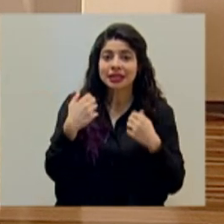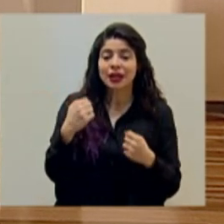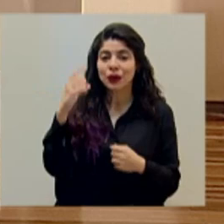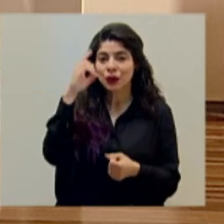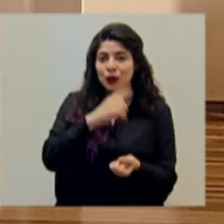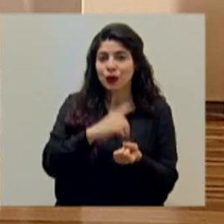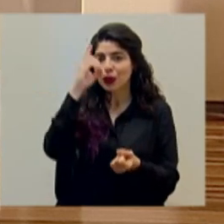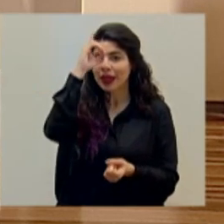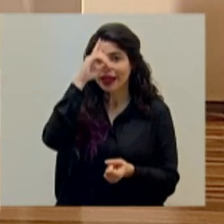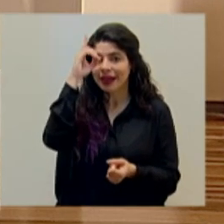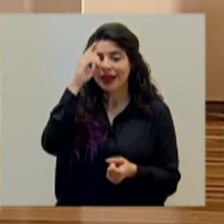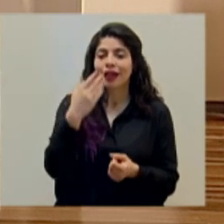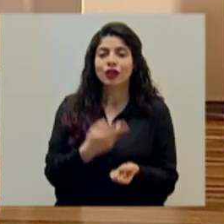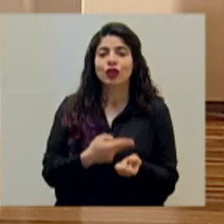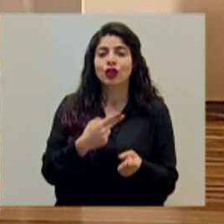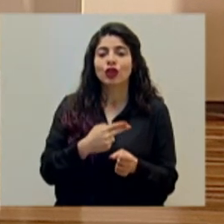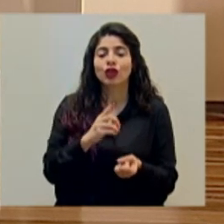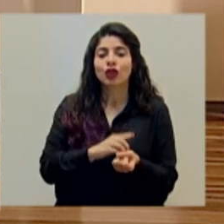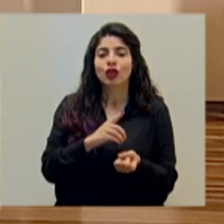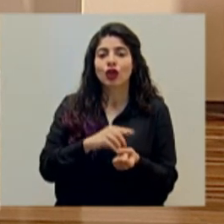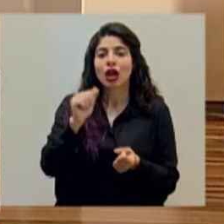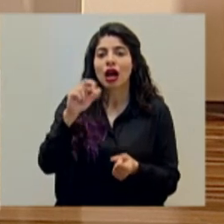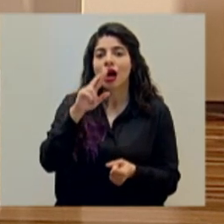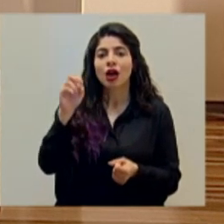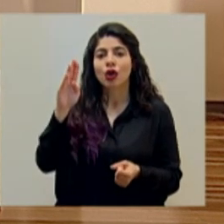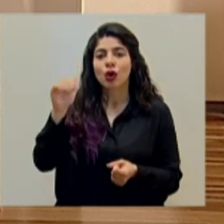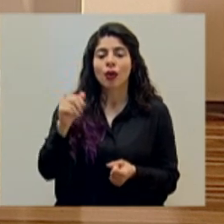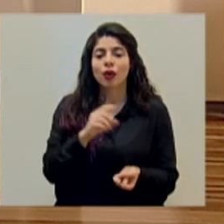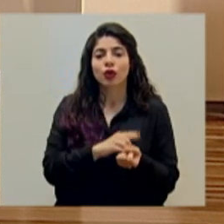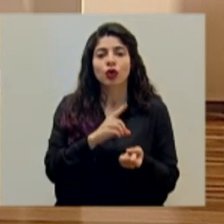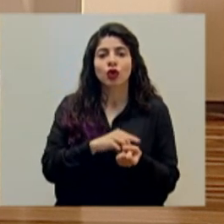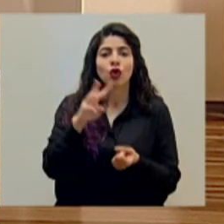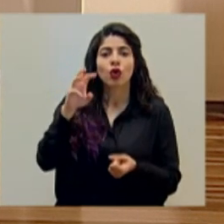Daniel Salas, doctor Arroa, doctor Wong.